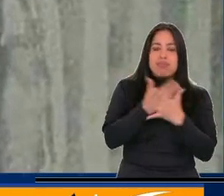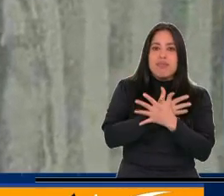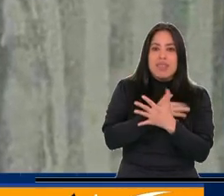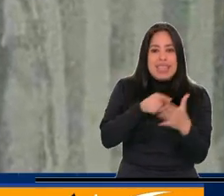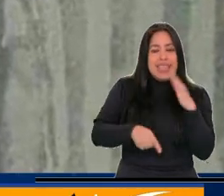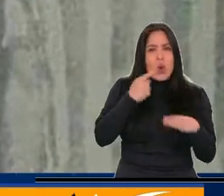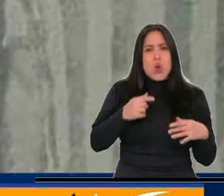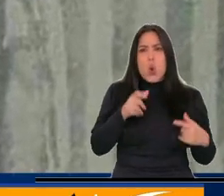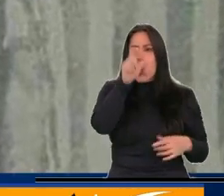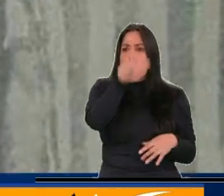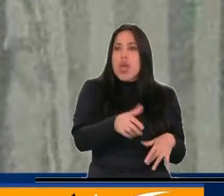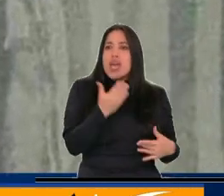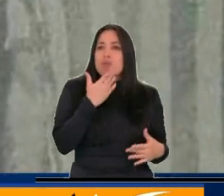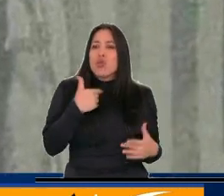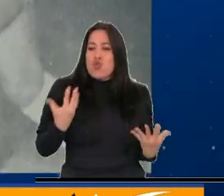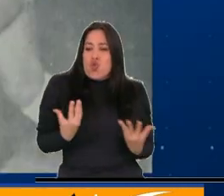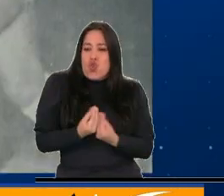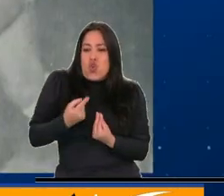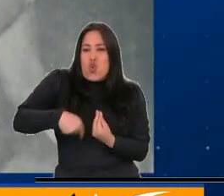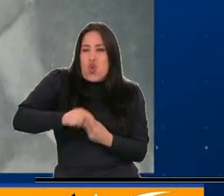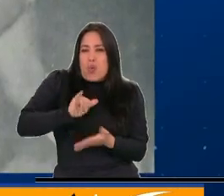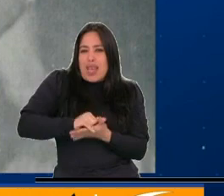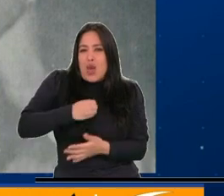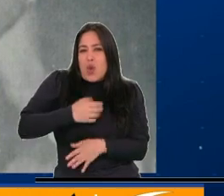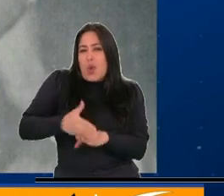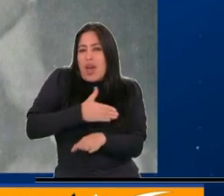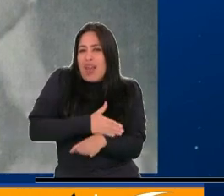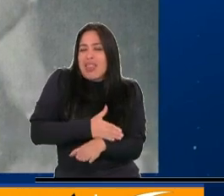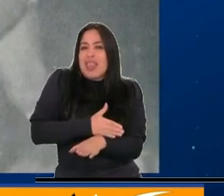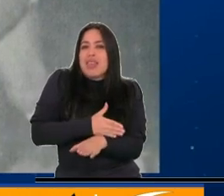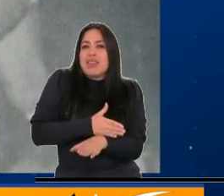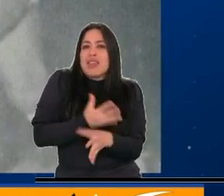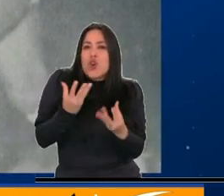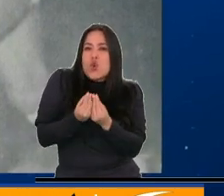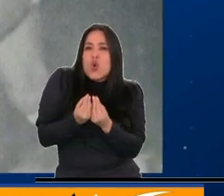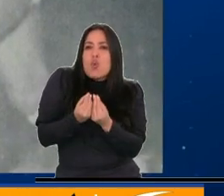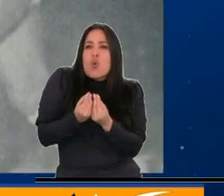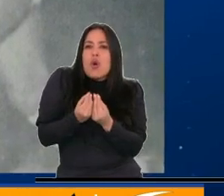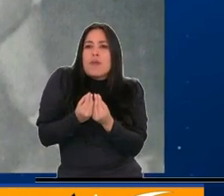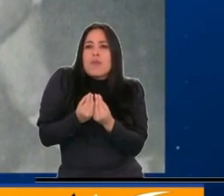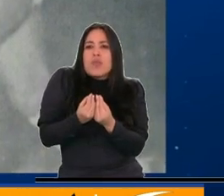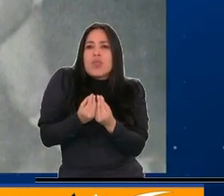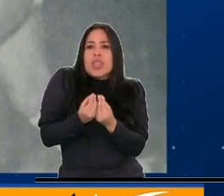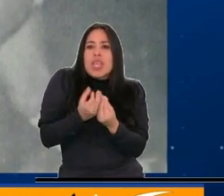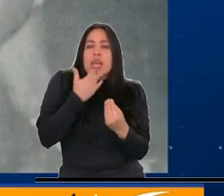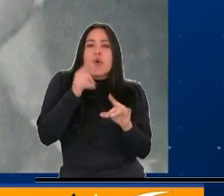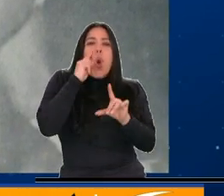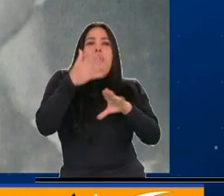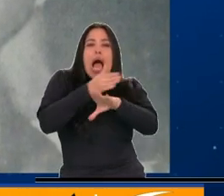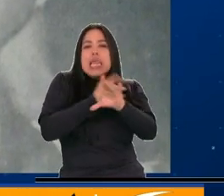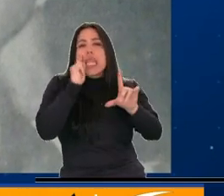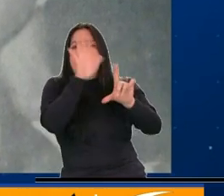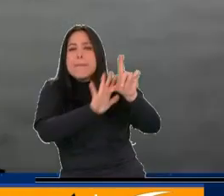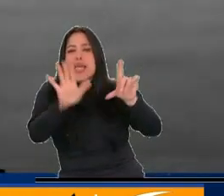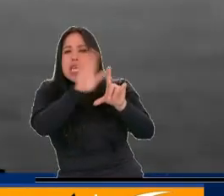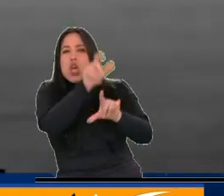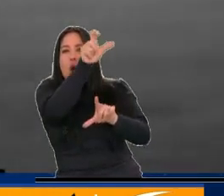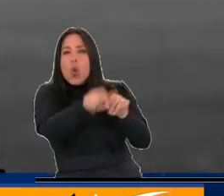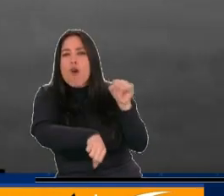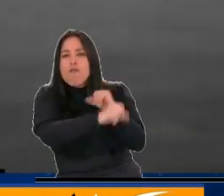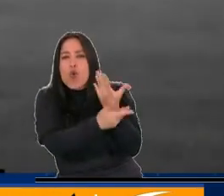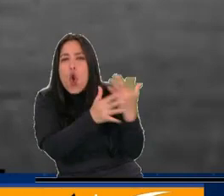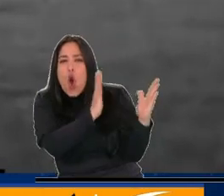Y como no teníamos nosotros en esa oportunidad, no teníamos para recorrer a un video como hoy en día,